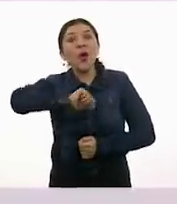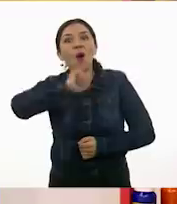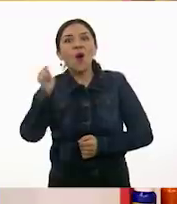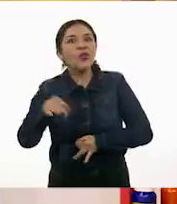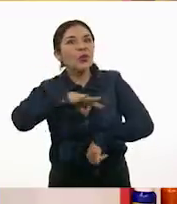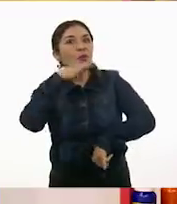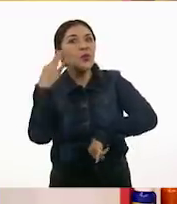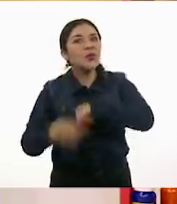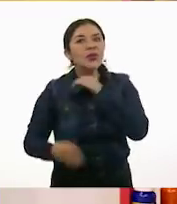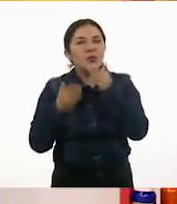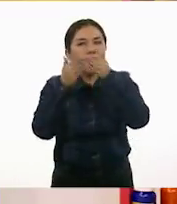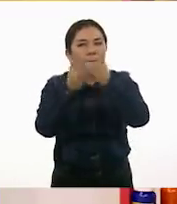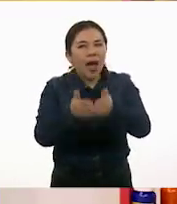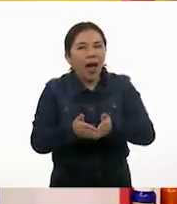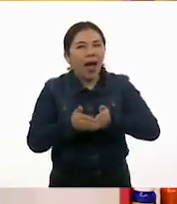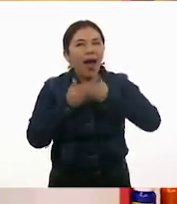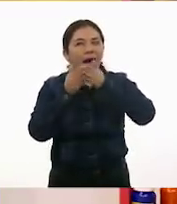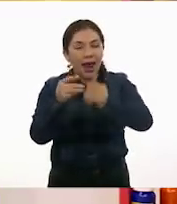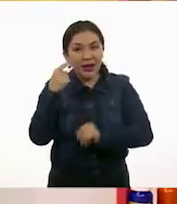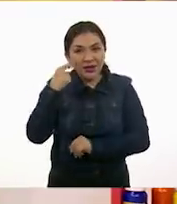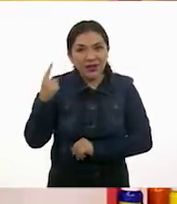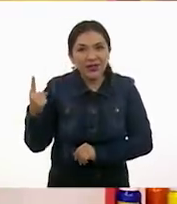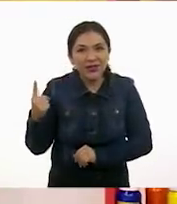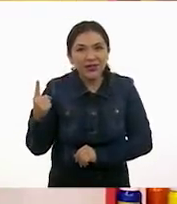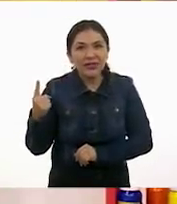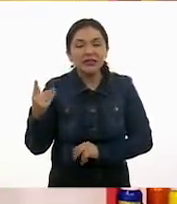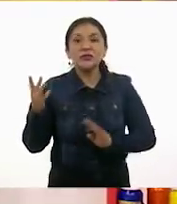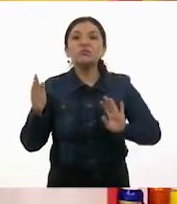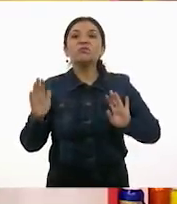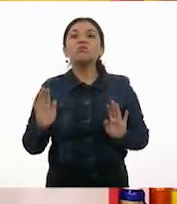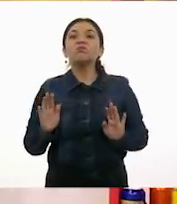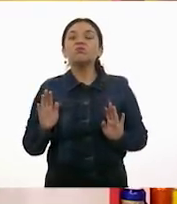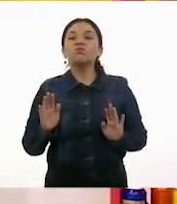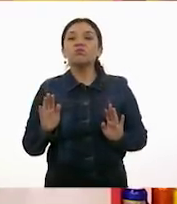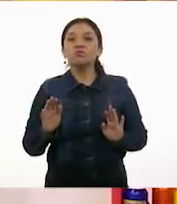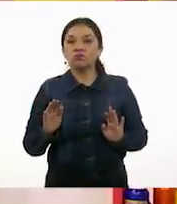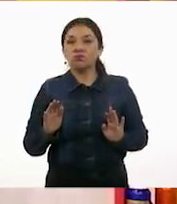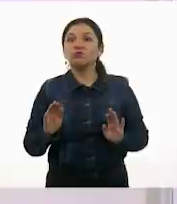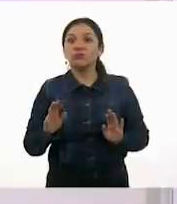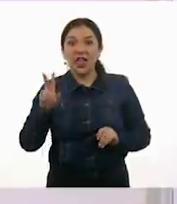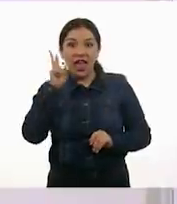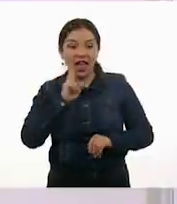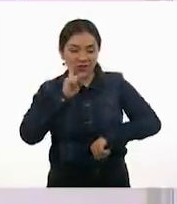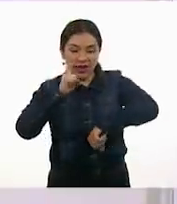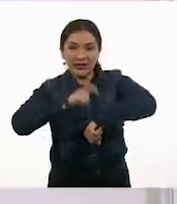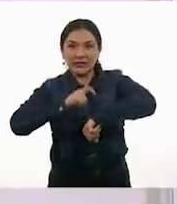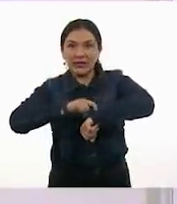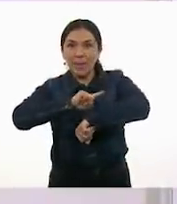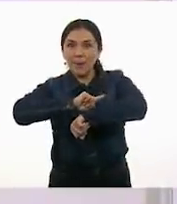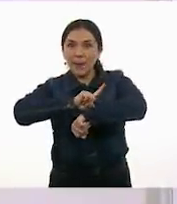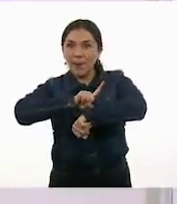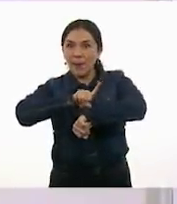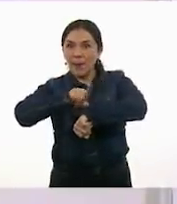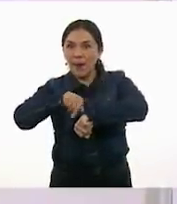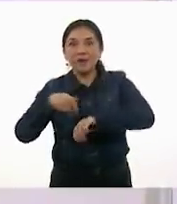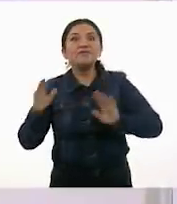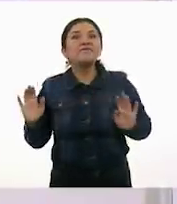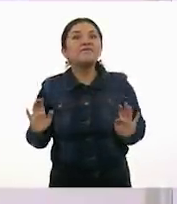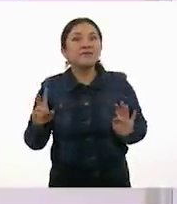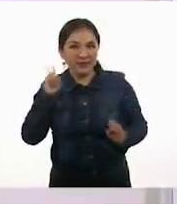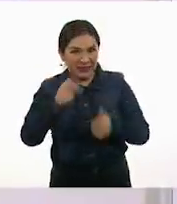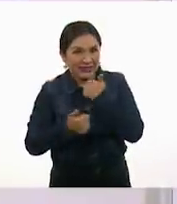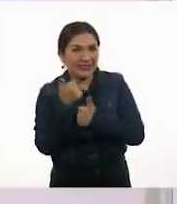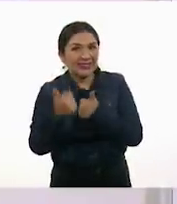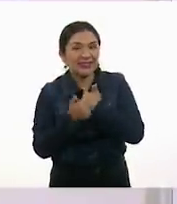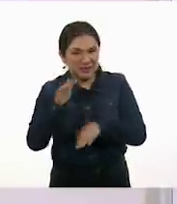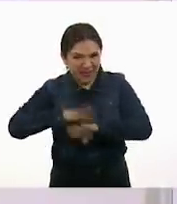último barquito. A ver. Y vamos a hacerlo por tiempo, ¿te parece? Vamos a tratar de hacer un